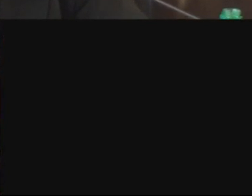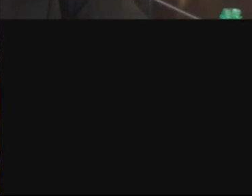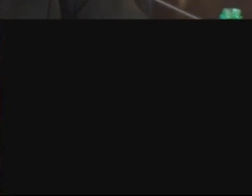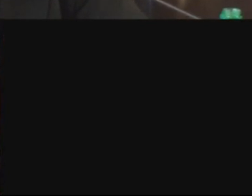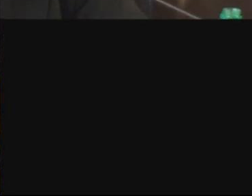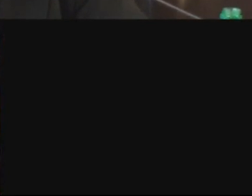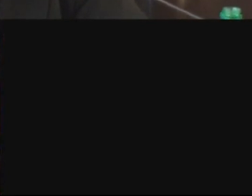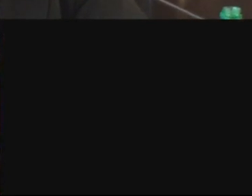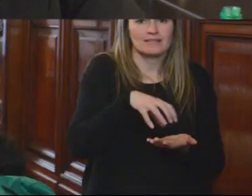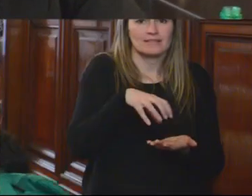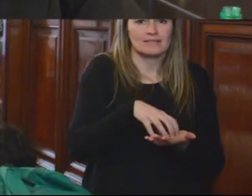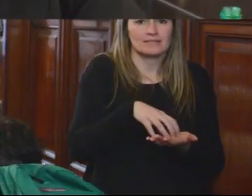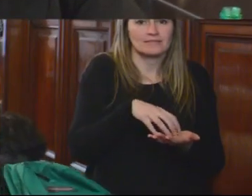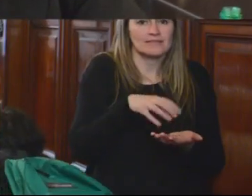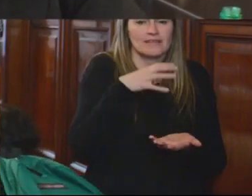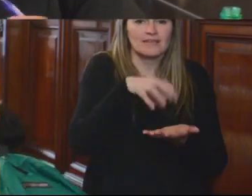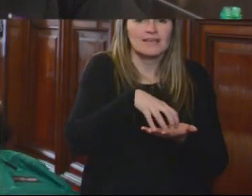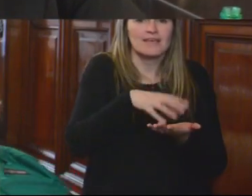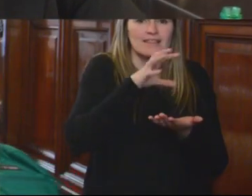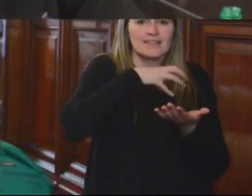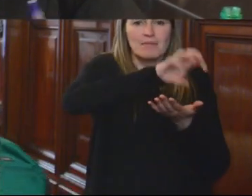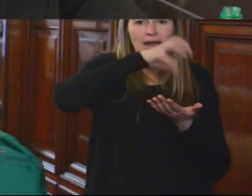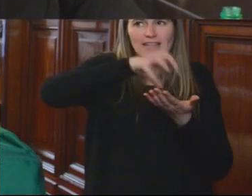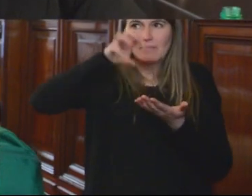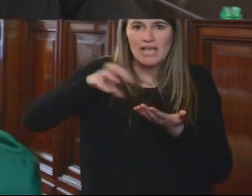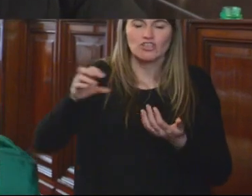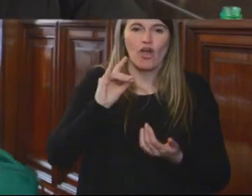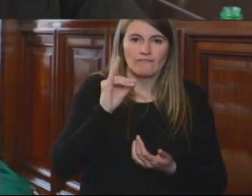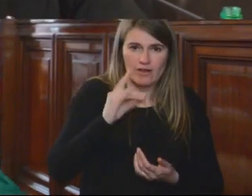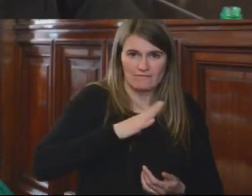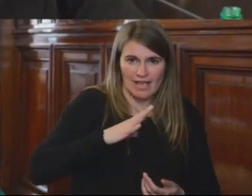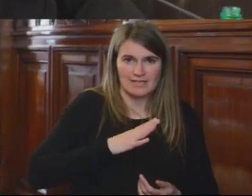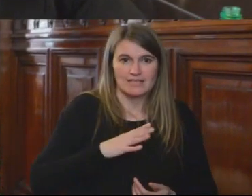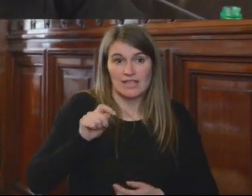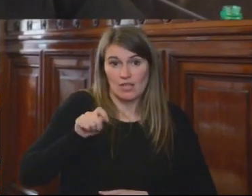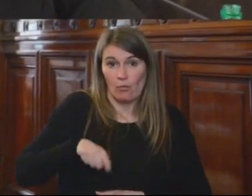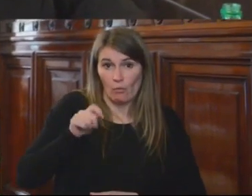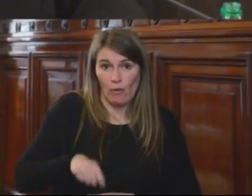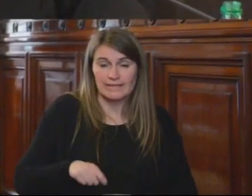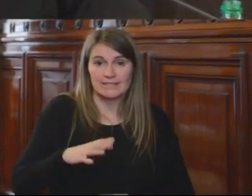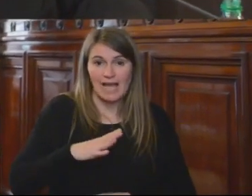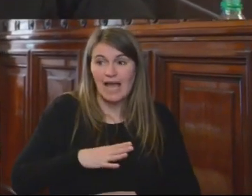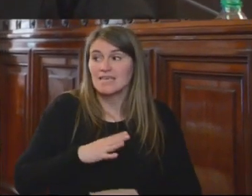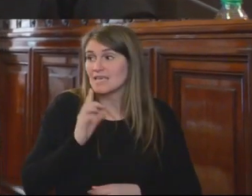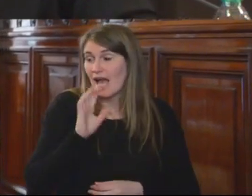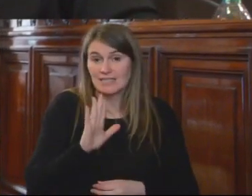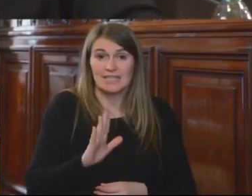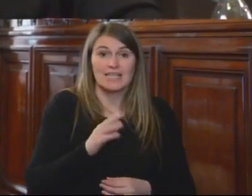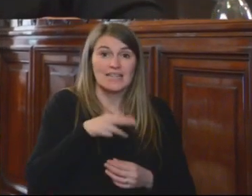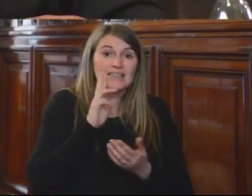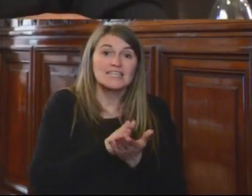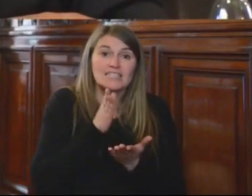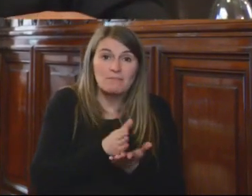que podría tomar el Consejo de la Magistratura. Yo entiendo que el Consejo de la Magistratura ha tomado como referencia los procesos disciplinarios que tienen estas